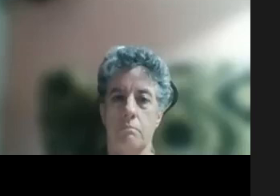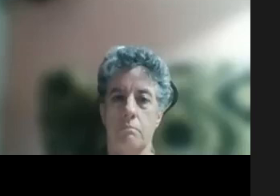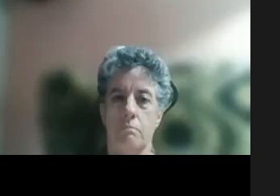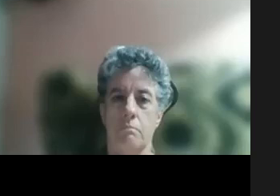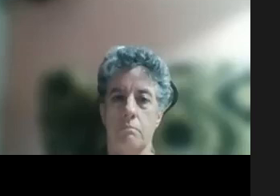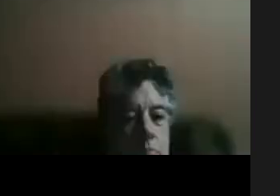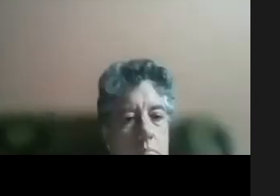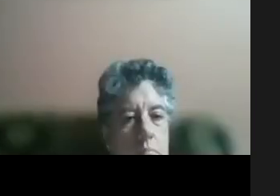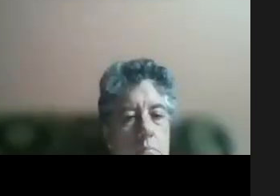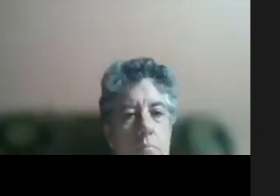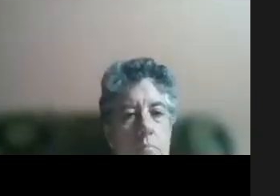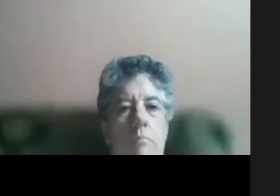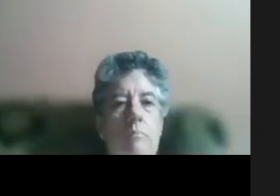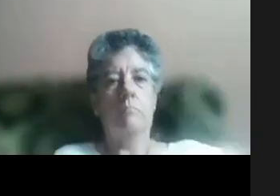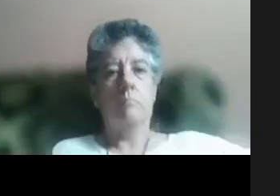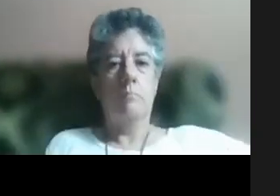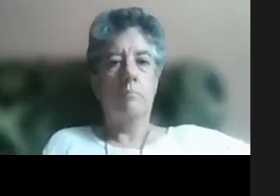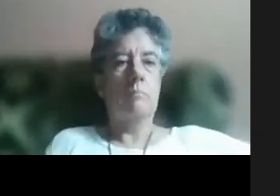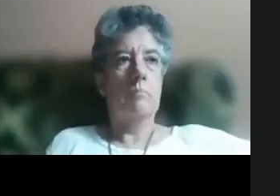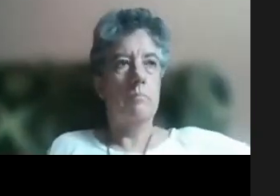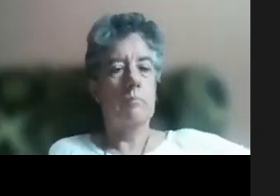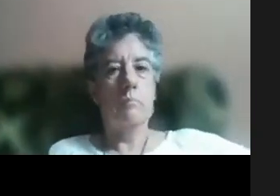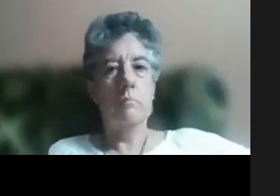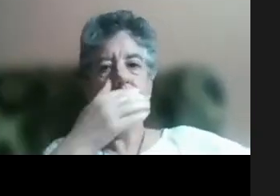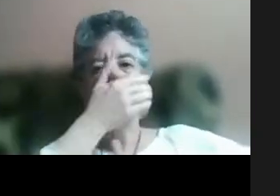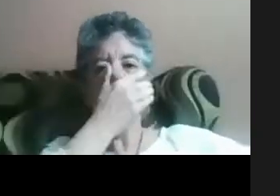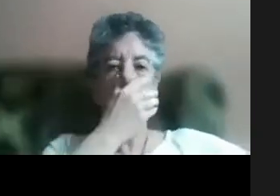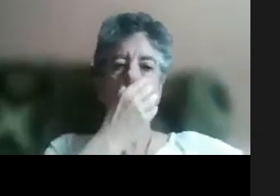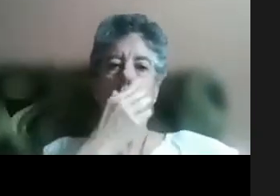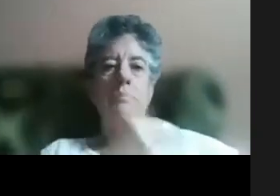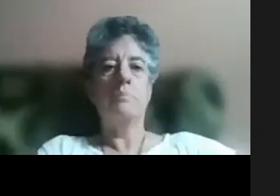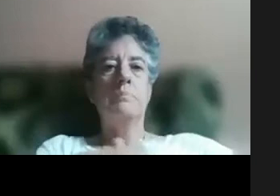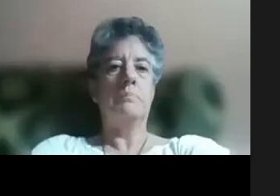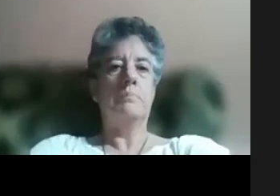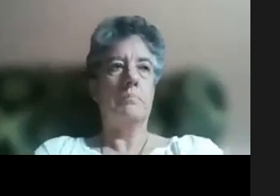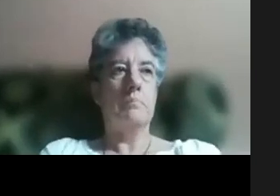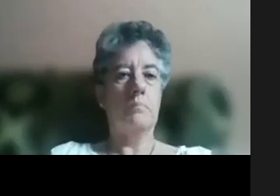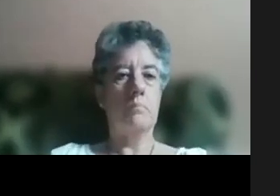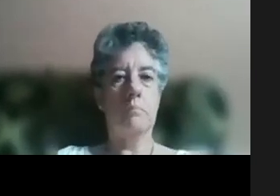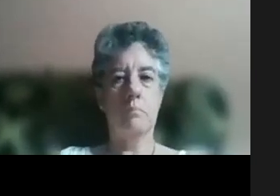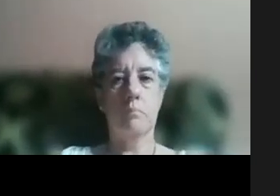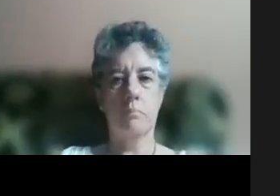presencia a la señora coordinadora de cursos en Jaica Tokio a Cano San